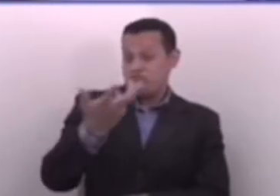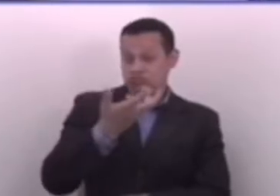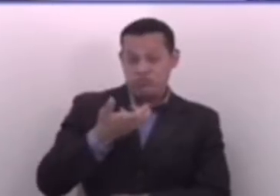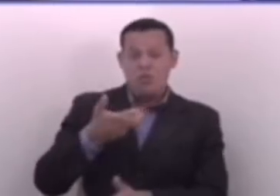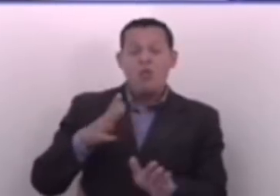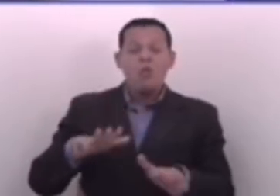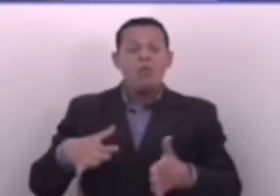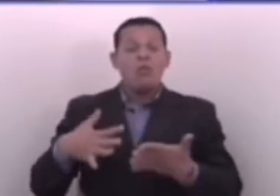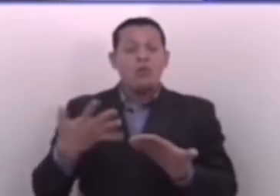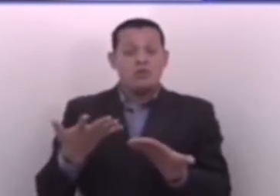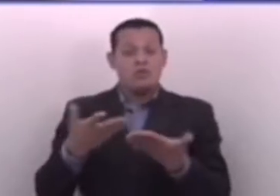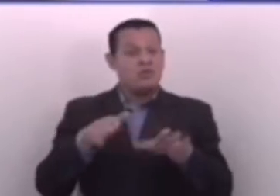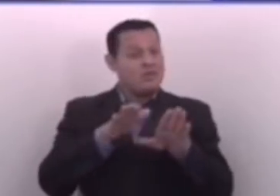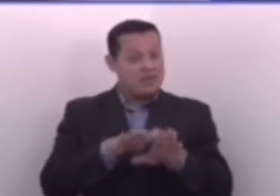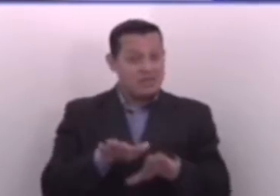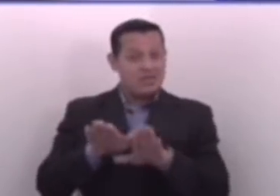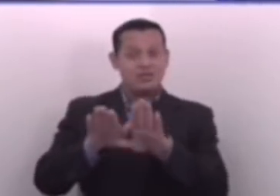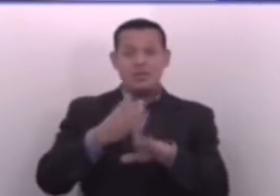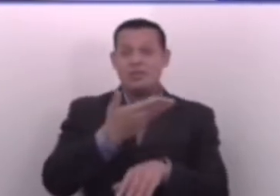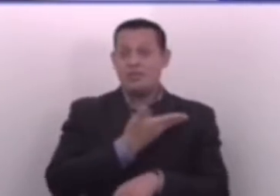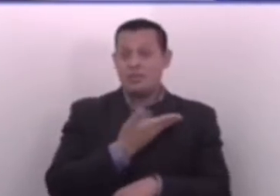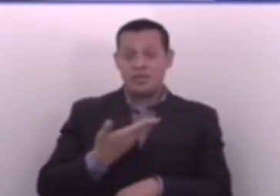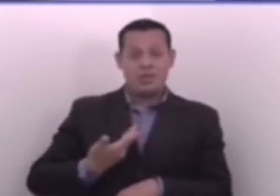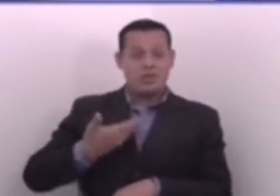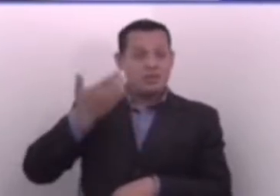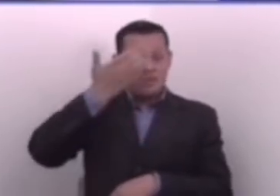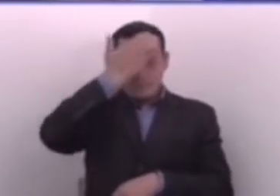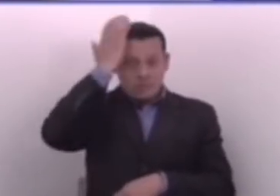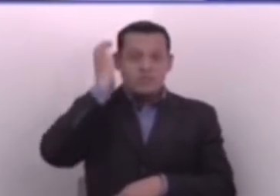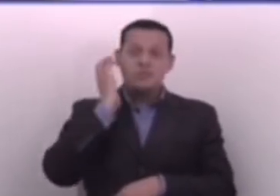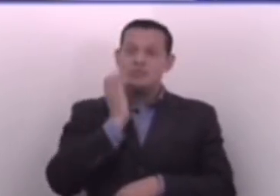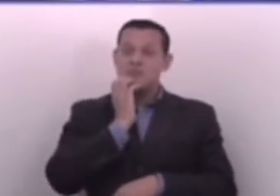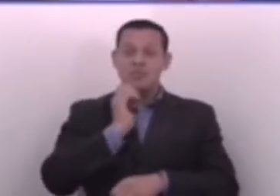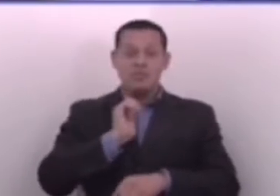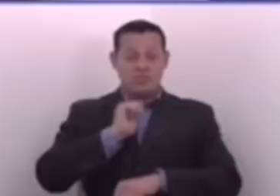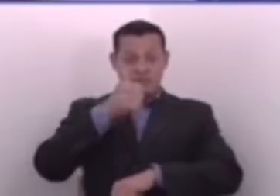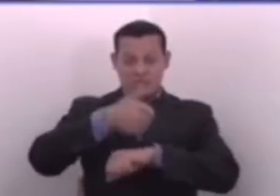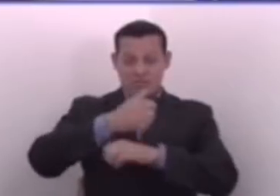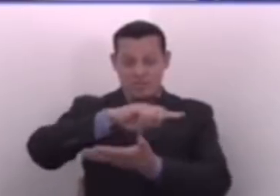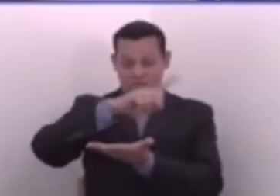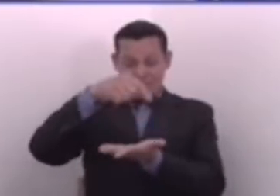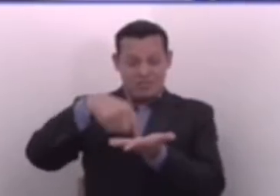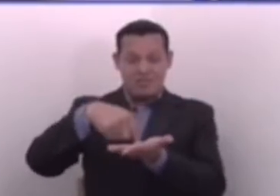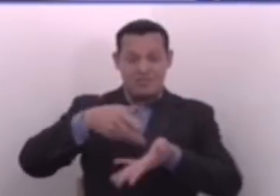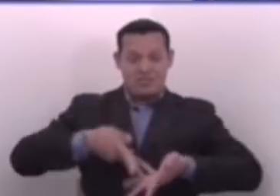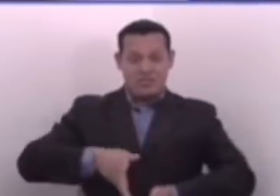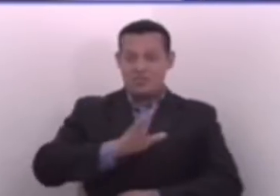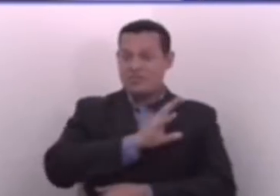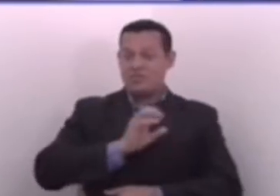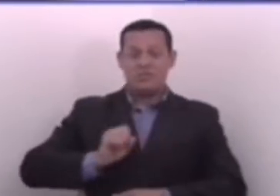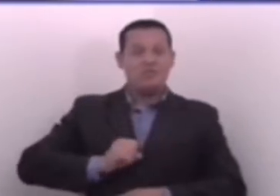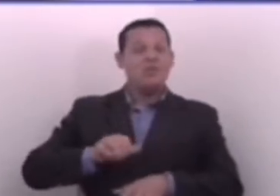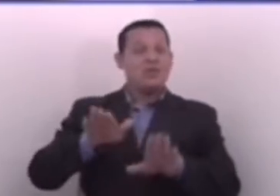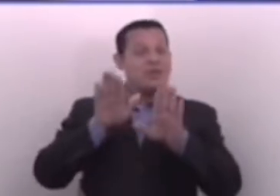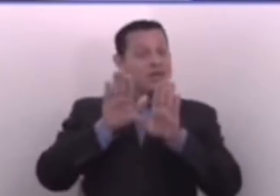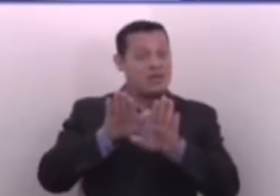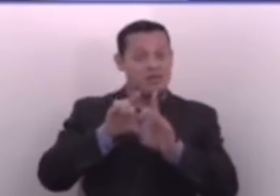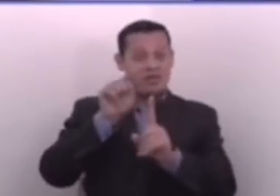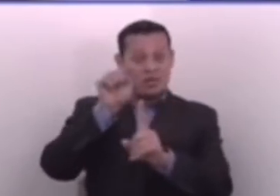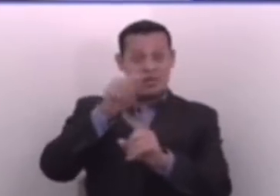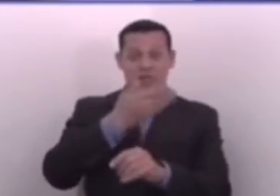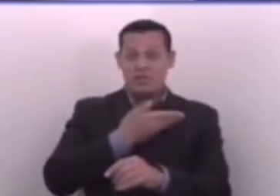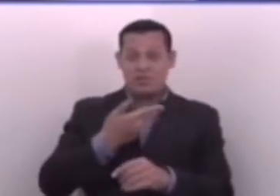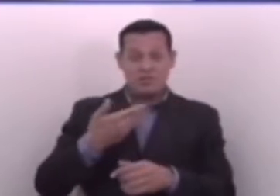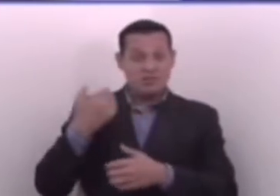por eso, muchísimas gracias, presidente Nayib Bukele, por poner en el centro a los salvadoreños. Muchas gracias a usted,